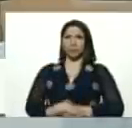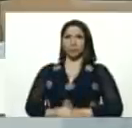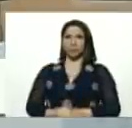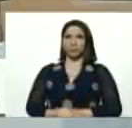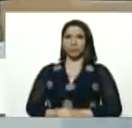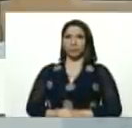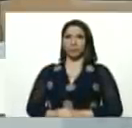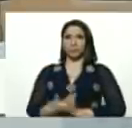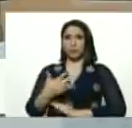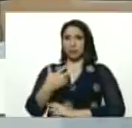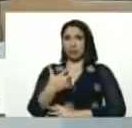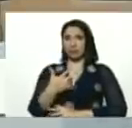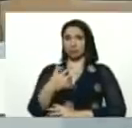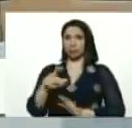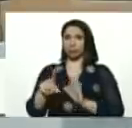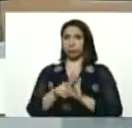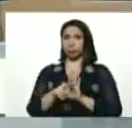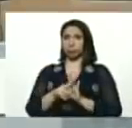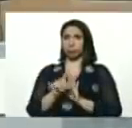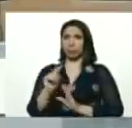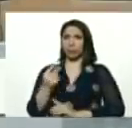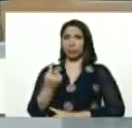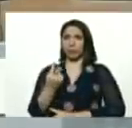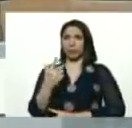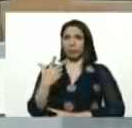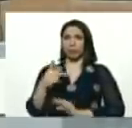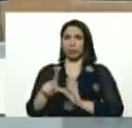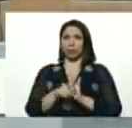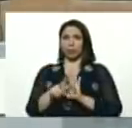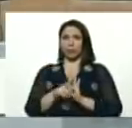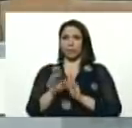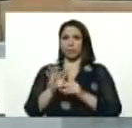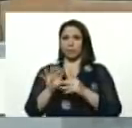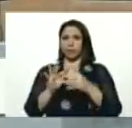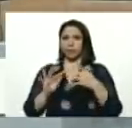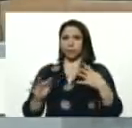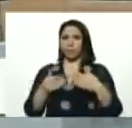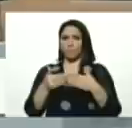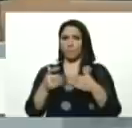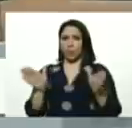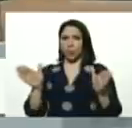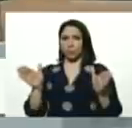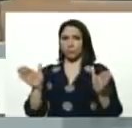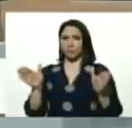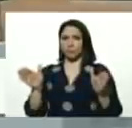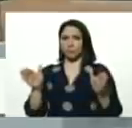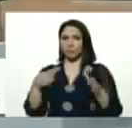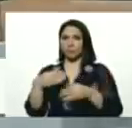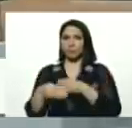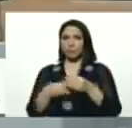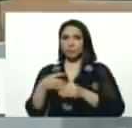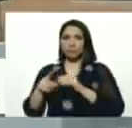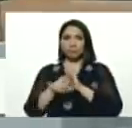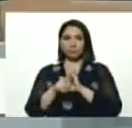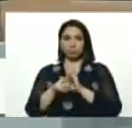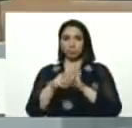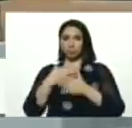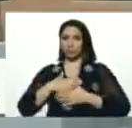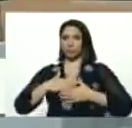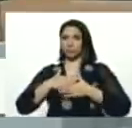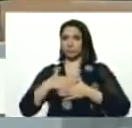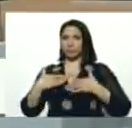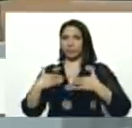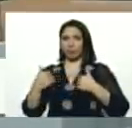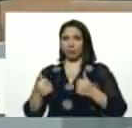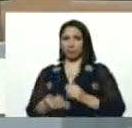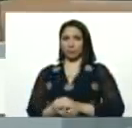esas tres legislaturas, las primeras tres legislaturas, funcionaron de puertas abiertas, se hicieron las leyes, que favorecieron la salud,